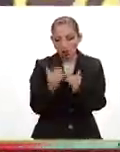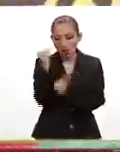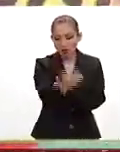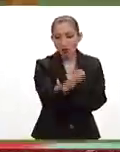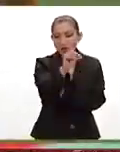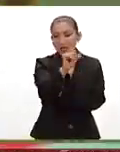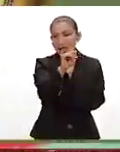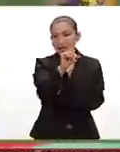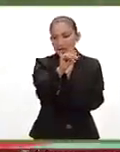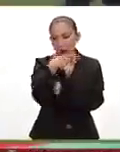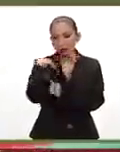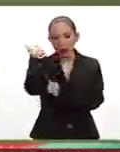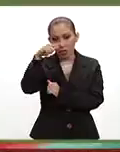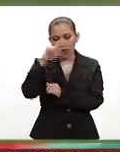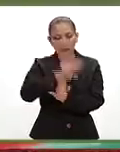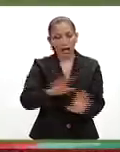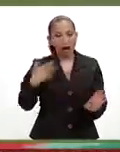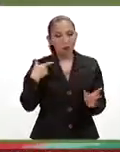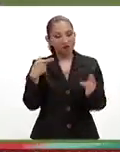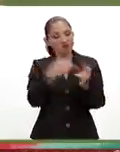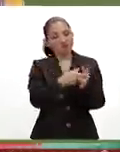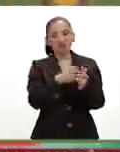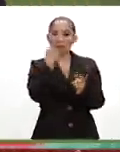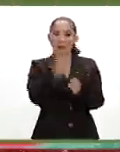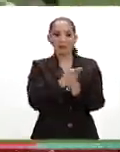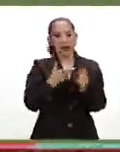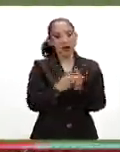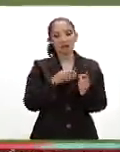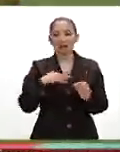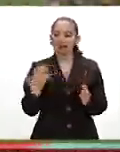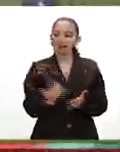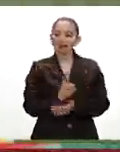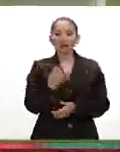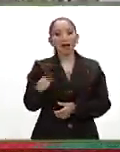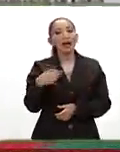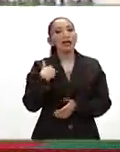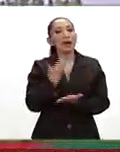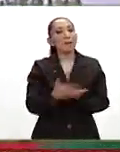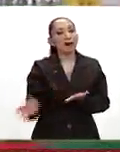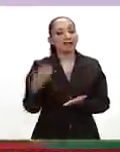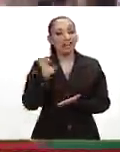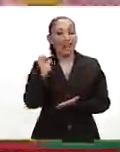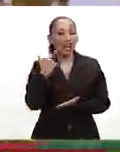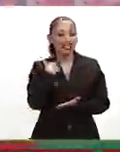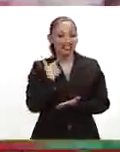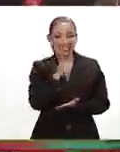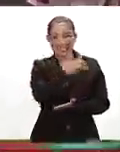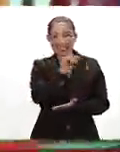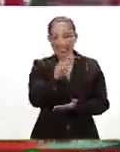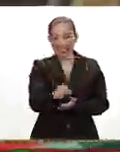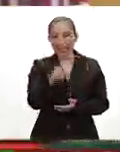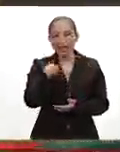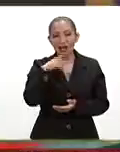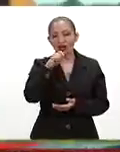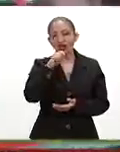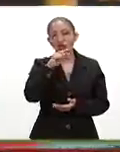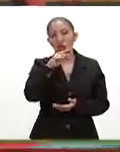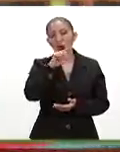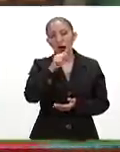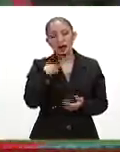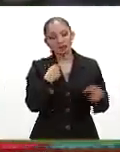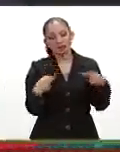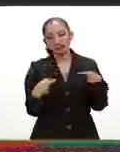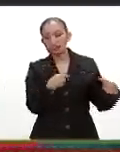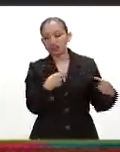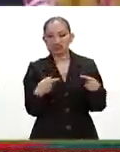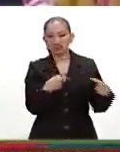Chiverío, que además ya se estrenó como goleador, ya marcó su primer gol, y del otro lado, pues su ex técnico Tuca Ferretti, con el cual al final termina teniendo